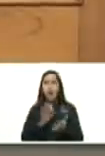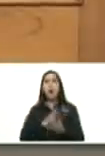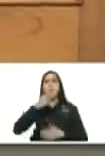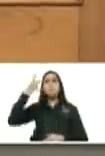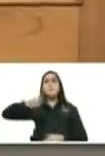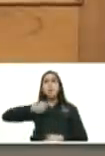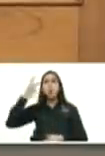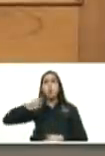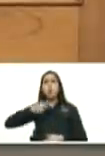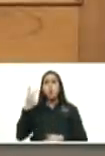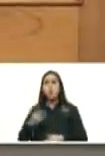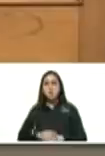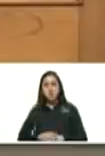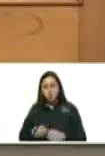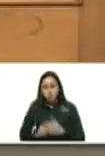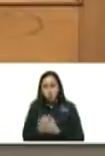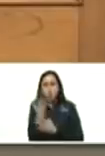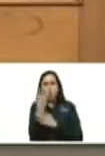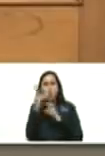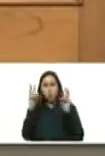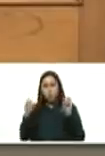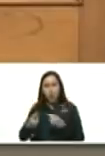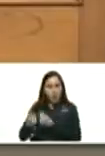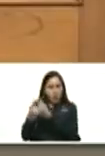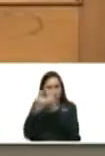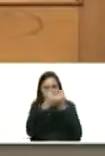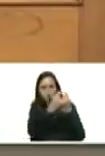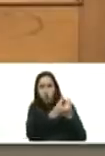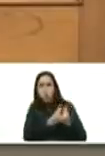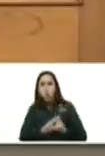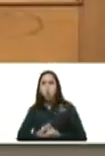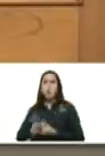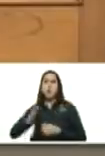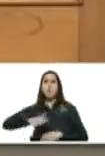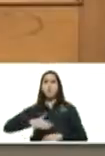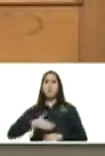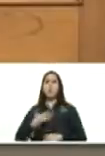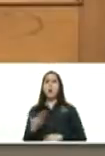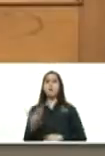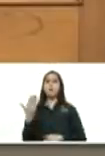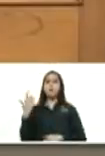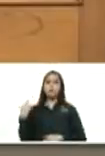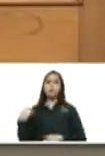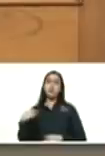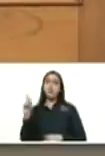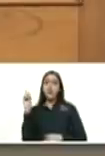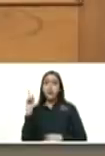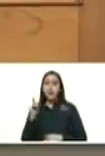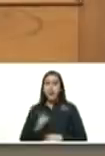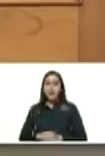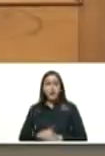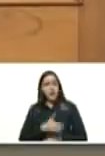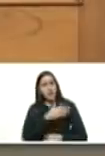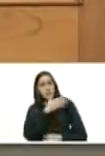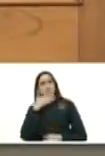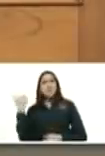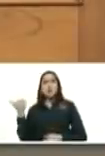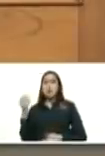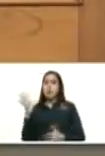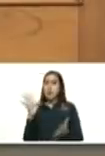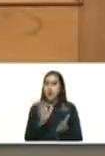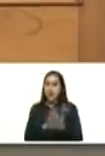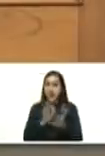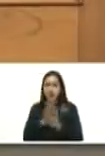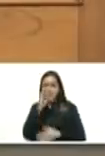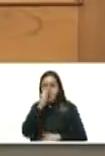del surgimiento de la nueva economía y podamos constatar la recuperación del estado de bienestar